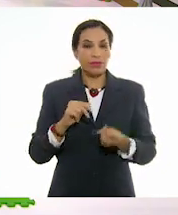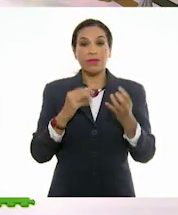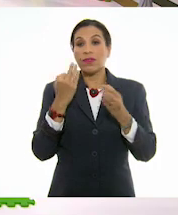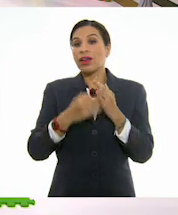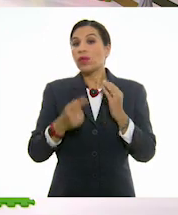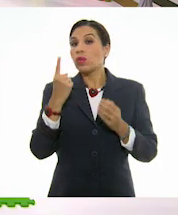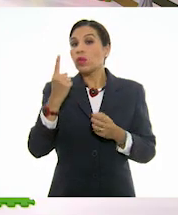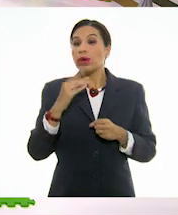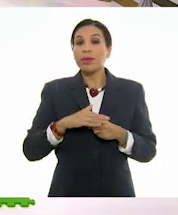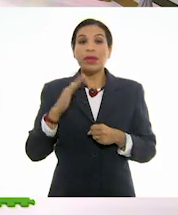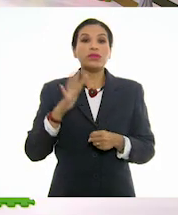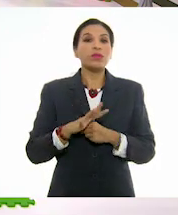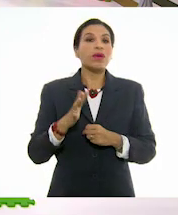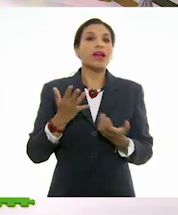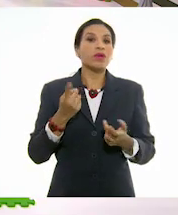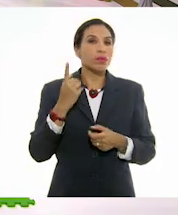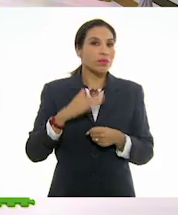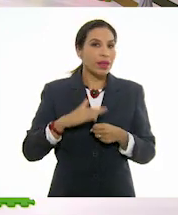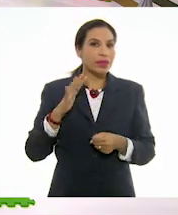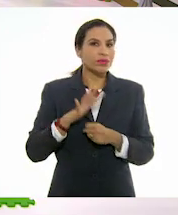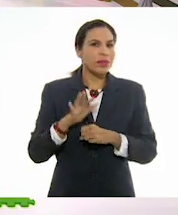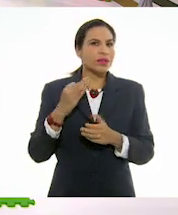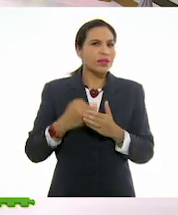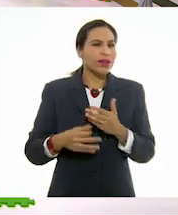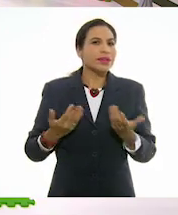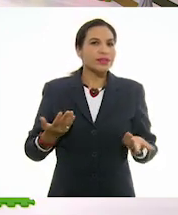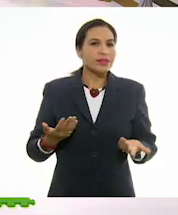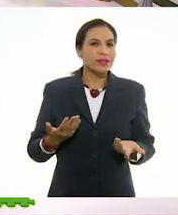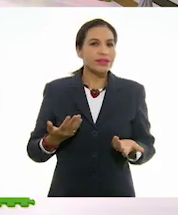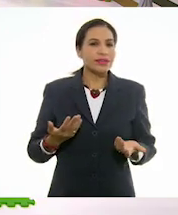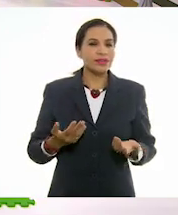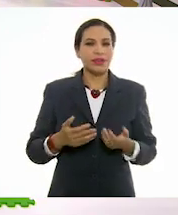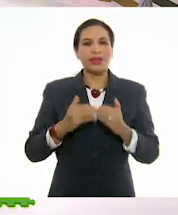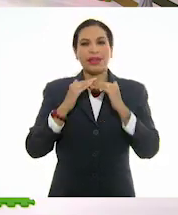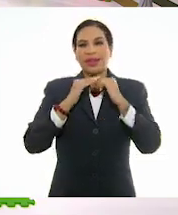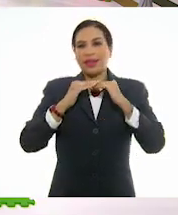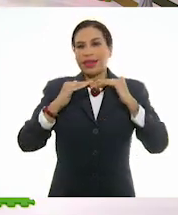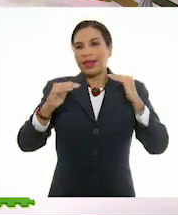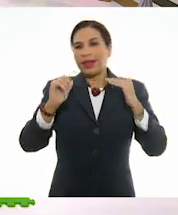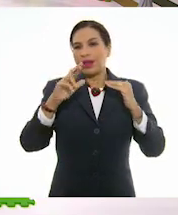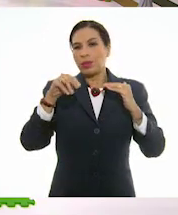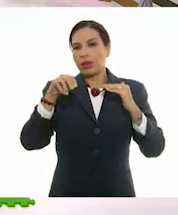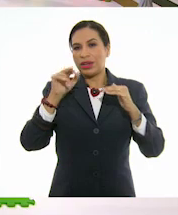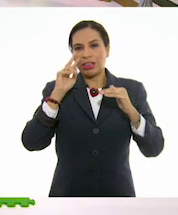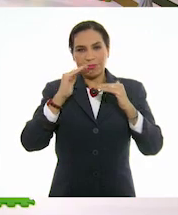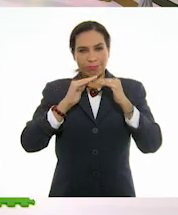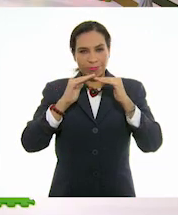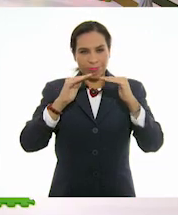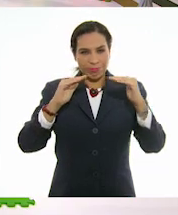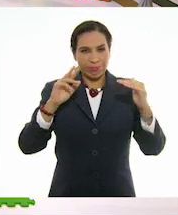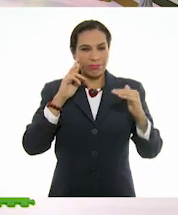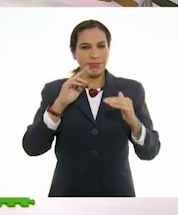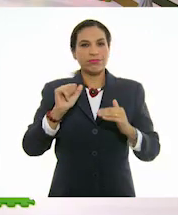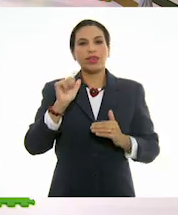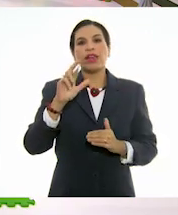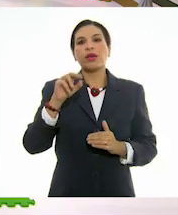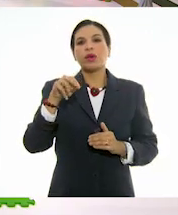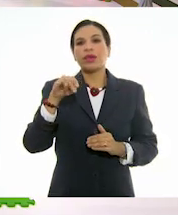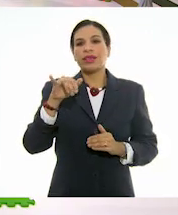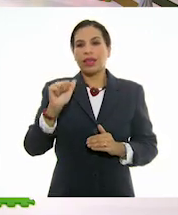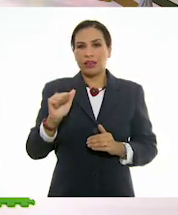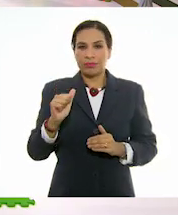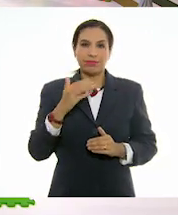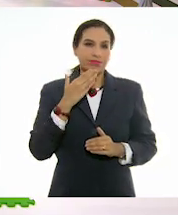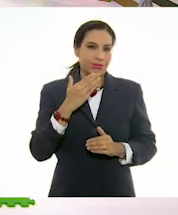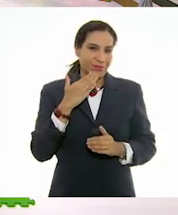una. Una más, una más. ver, venga, niñas y niños, venga. Armonía. Efectivamente. Por ahí ya le atinaron. ¿Cuál fue? Armonía.